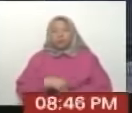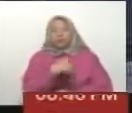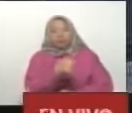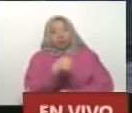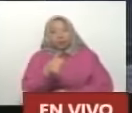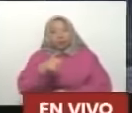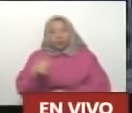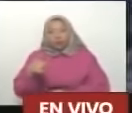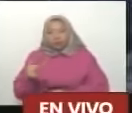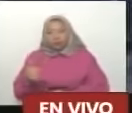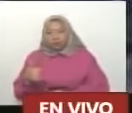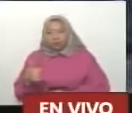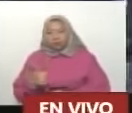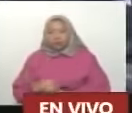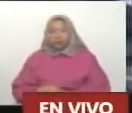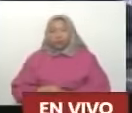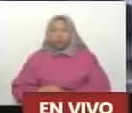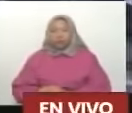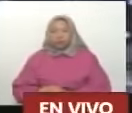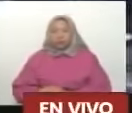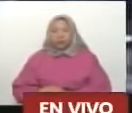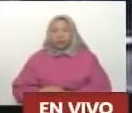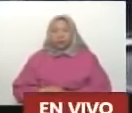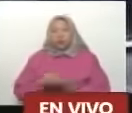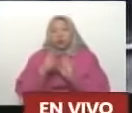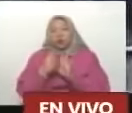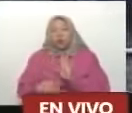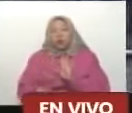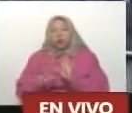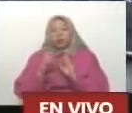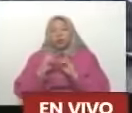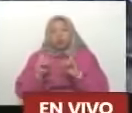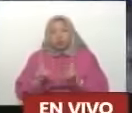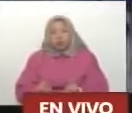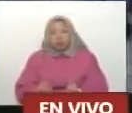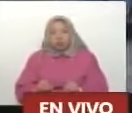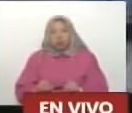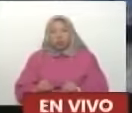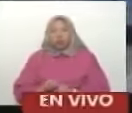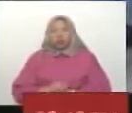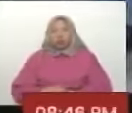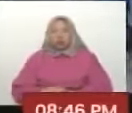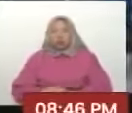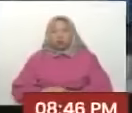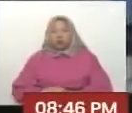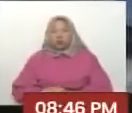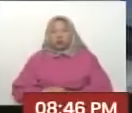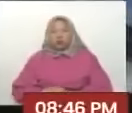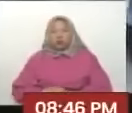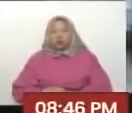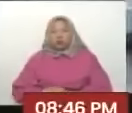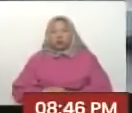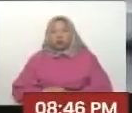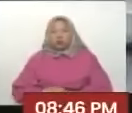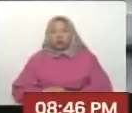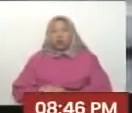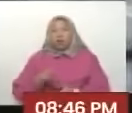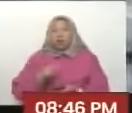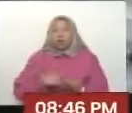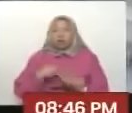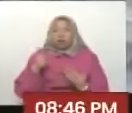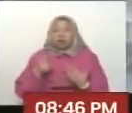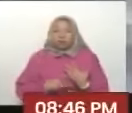ejerció su derecho a la decisión de siete proyectos